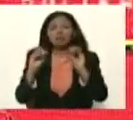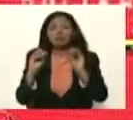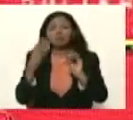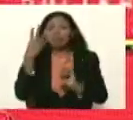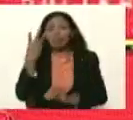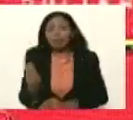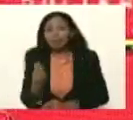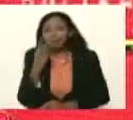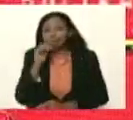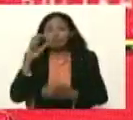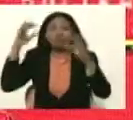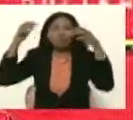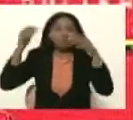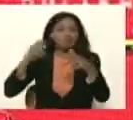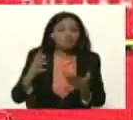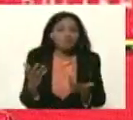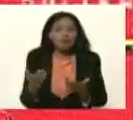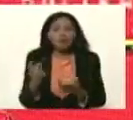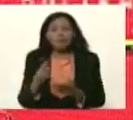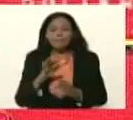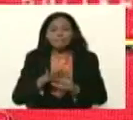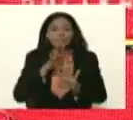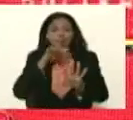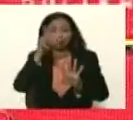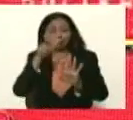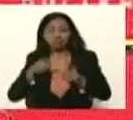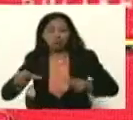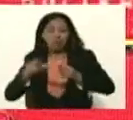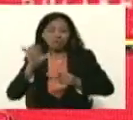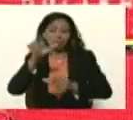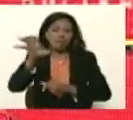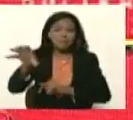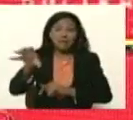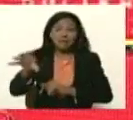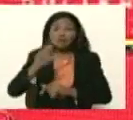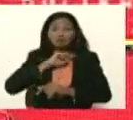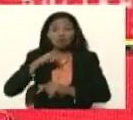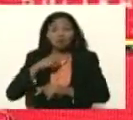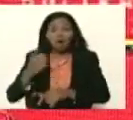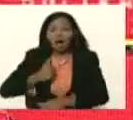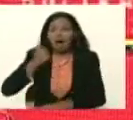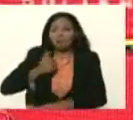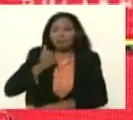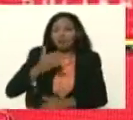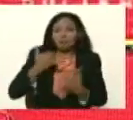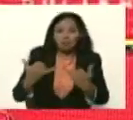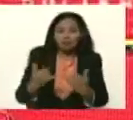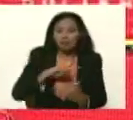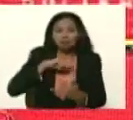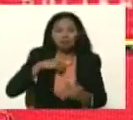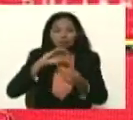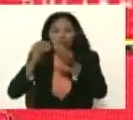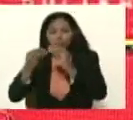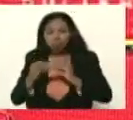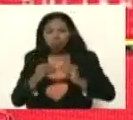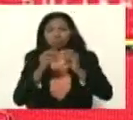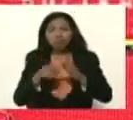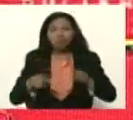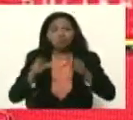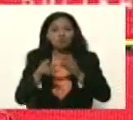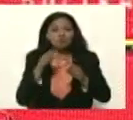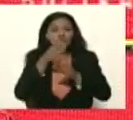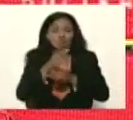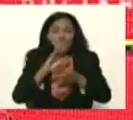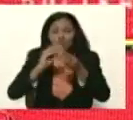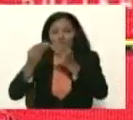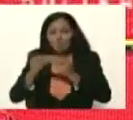sequía de ausencia de lluvias en la mayoría del país y es el momento preciso para nosotros ir al arreglo